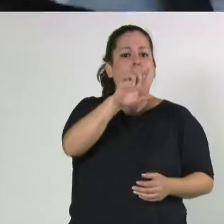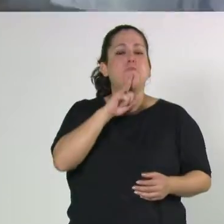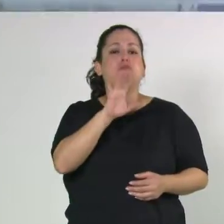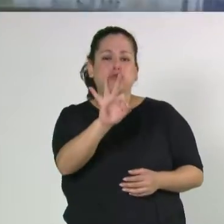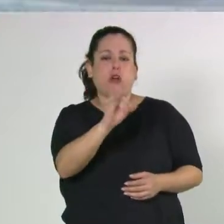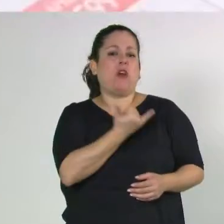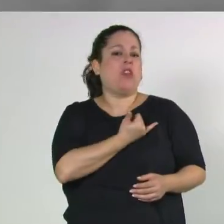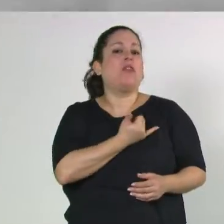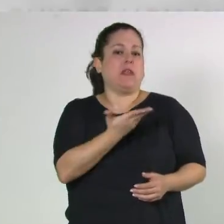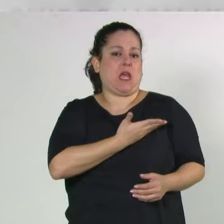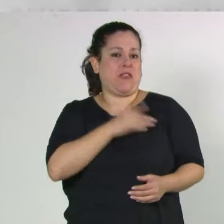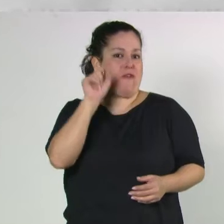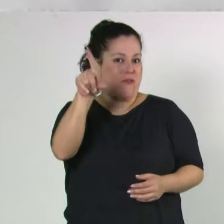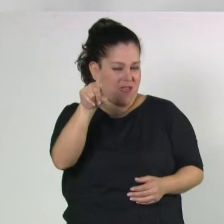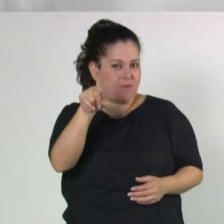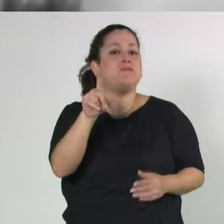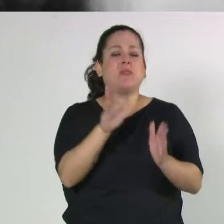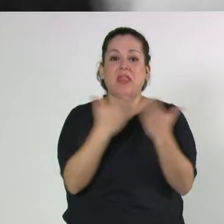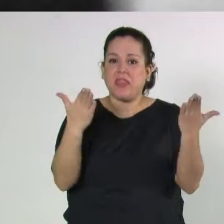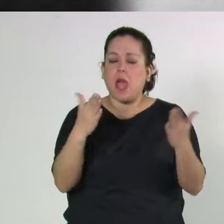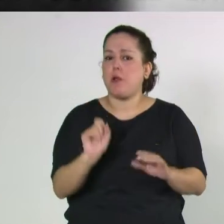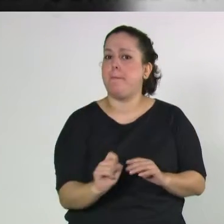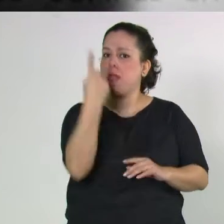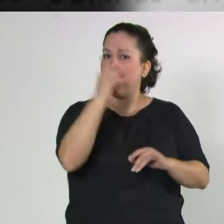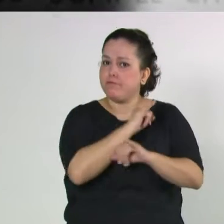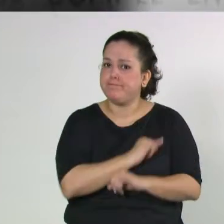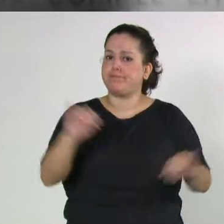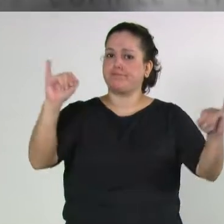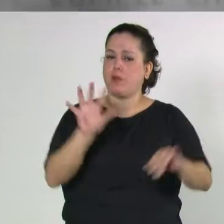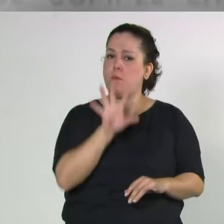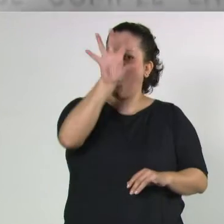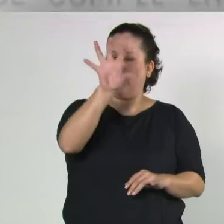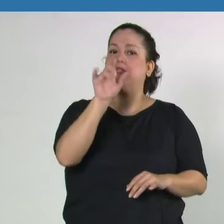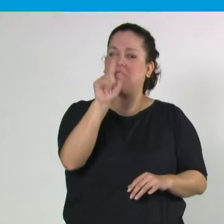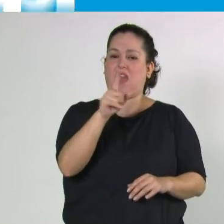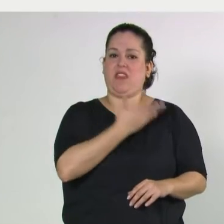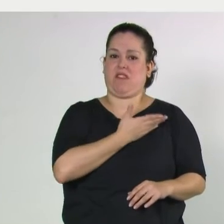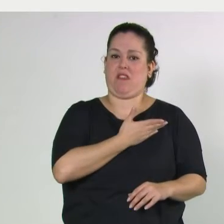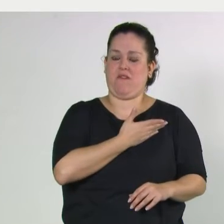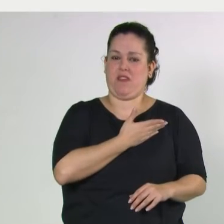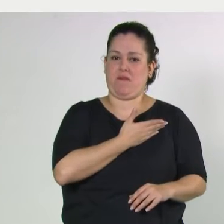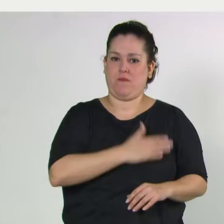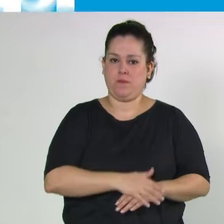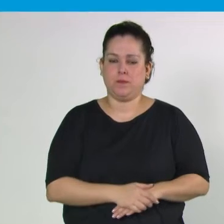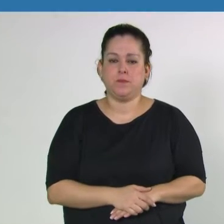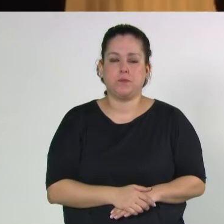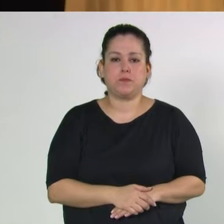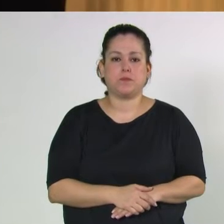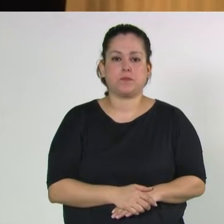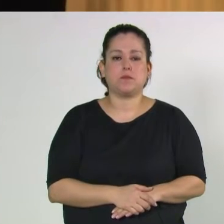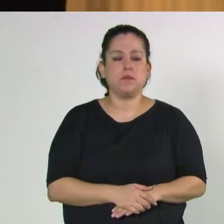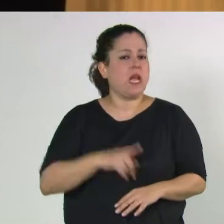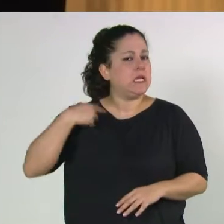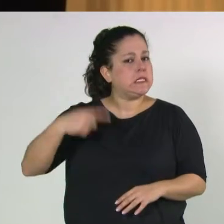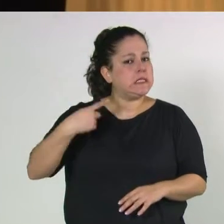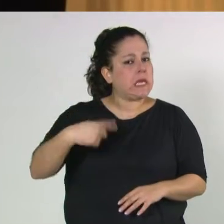lo largo de su trayectoria se convirtió en uno de los principales medios de comunicación del interior del país. Y siempre